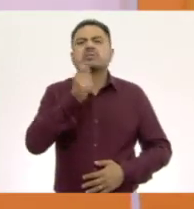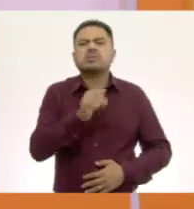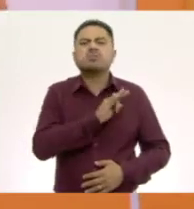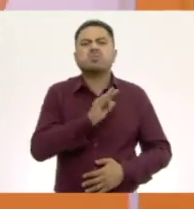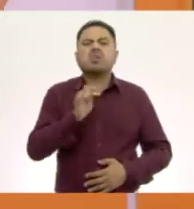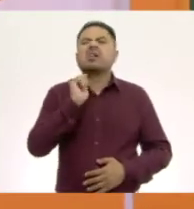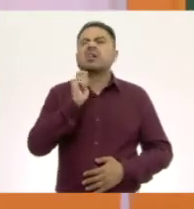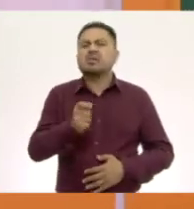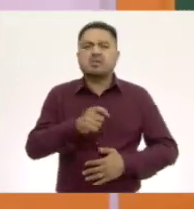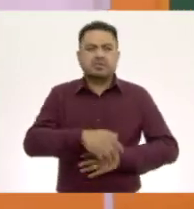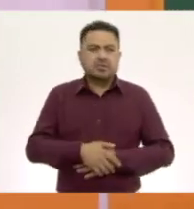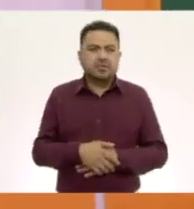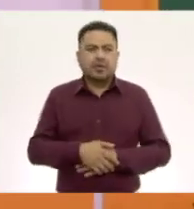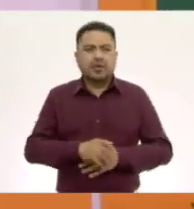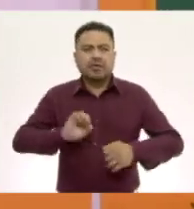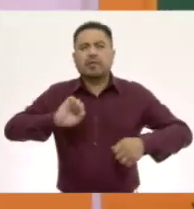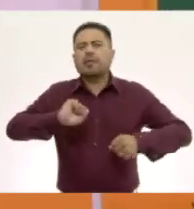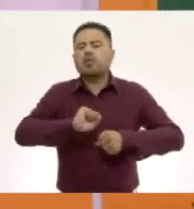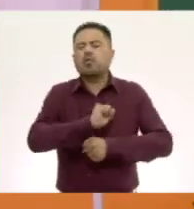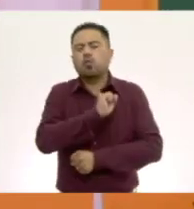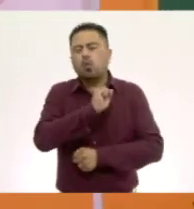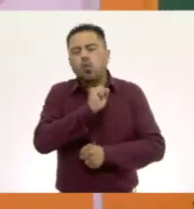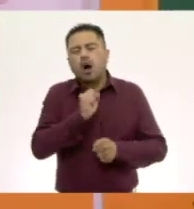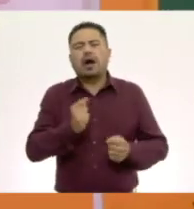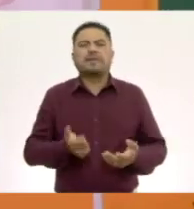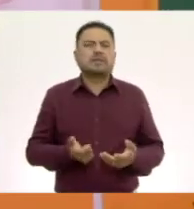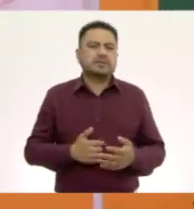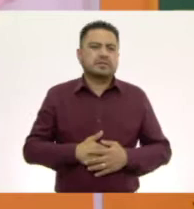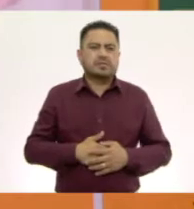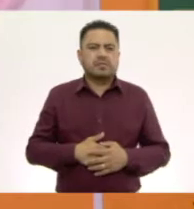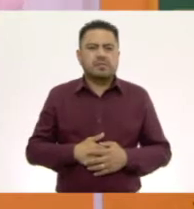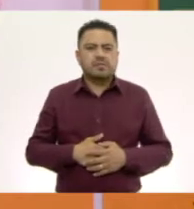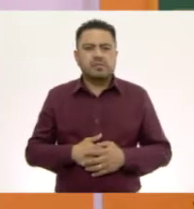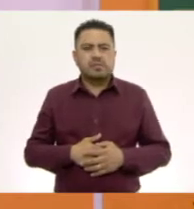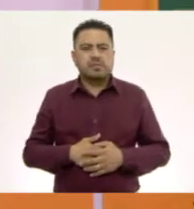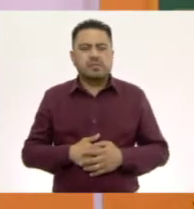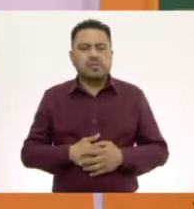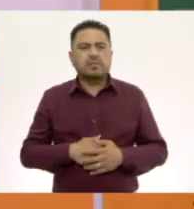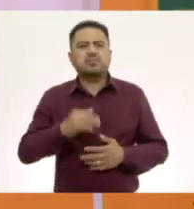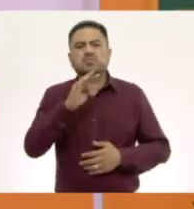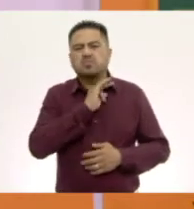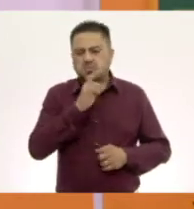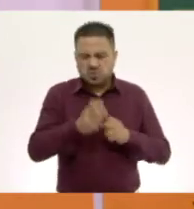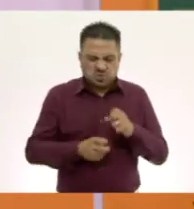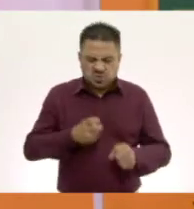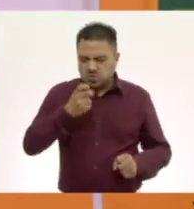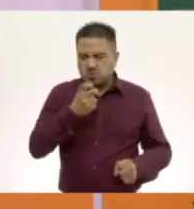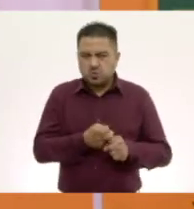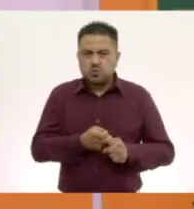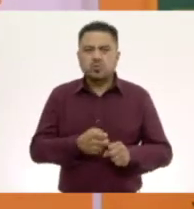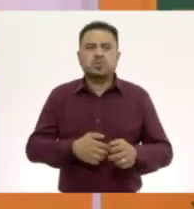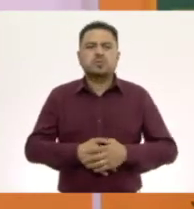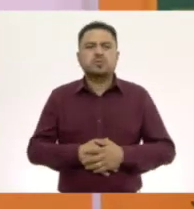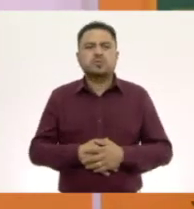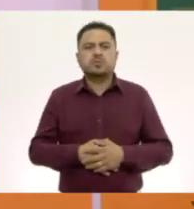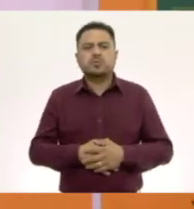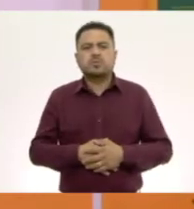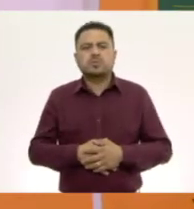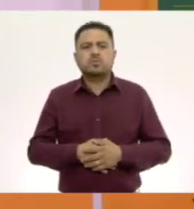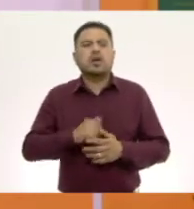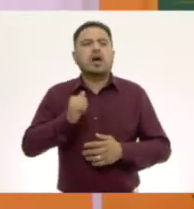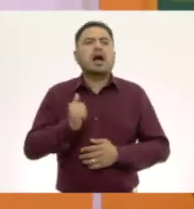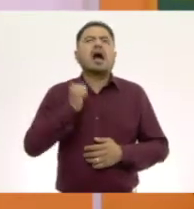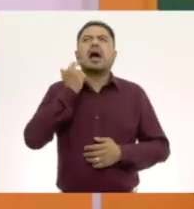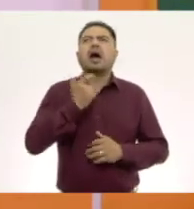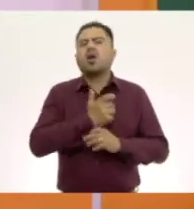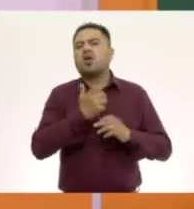suave, puede ser duro. ¿Qué otra